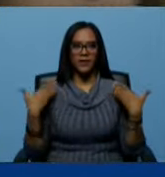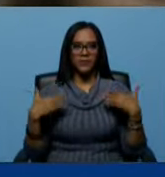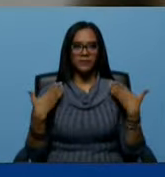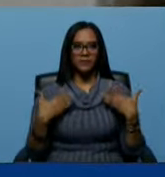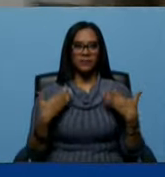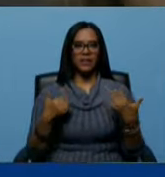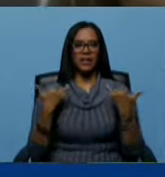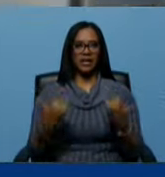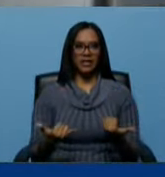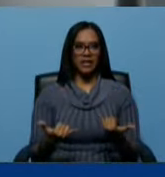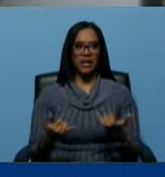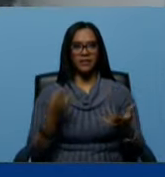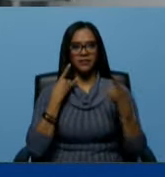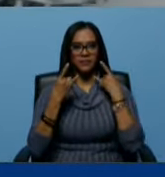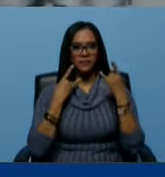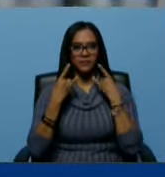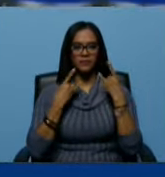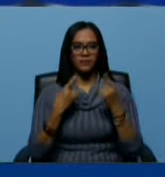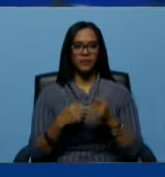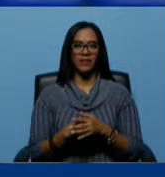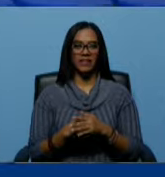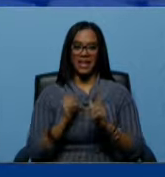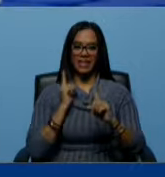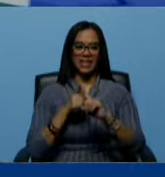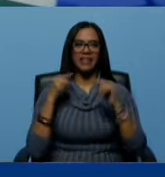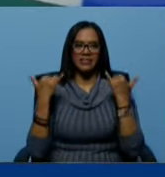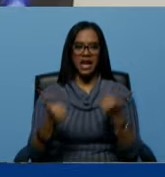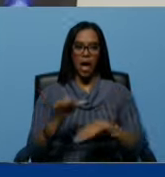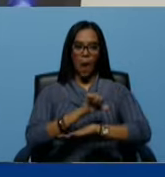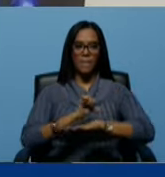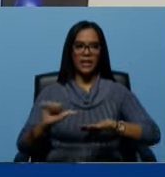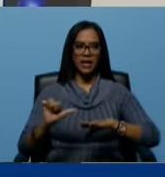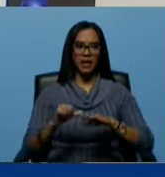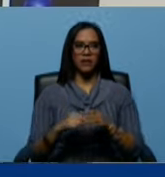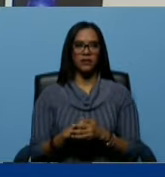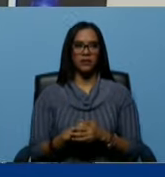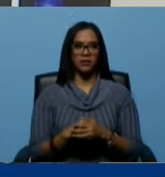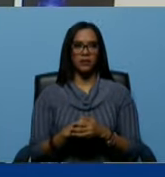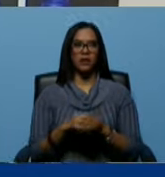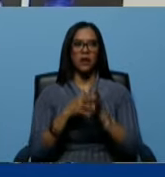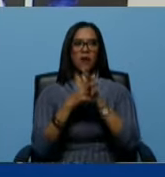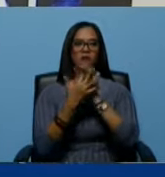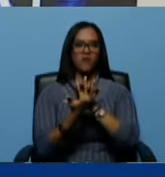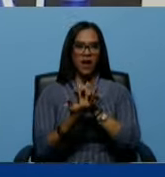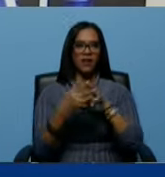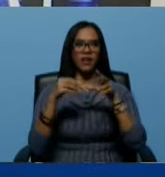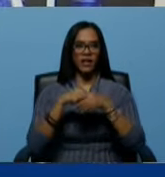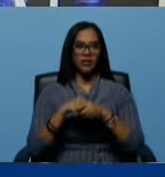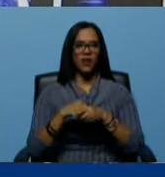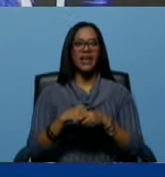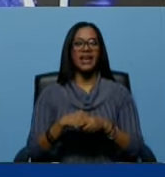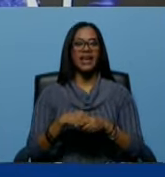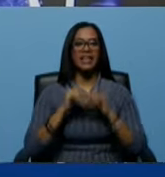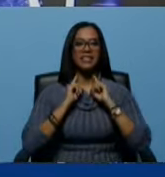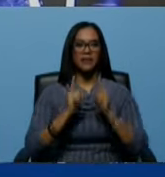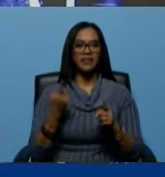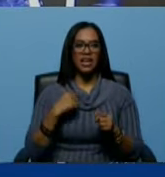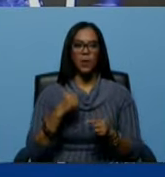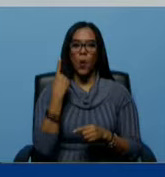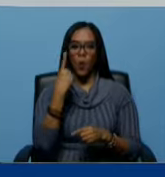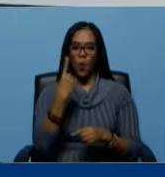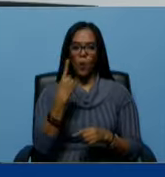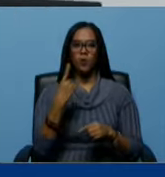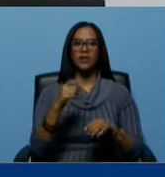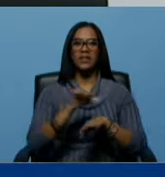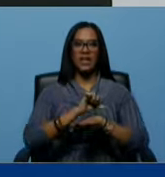ya es rehabilitado para empezar. O sea que aquí en barrio adentro, pues, en la comunidad del cementerio tenemos un quirófano